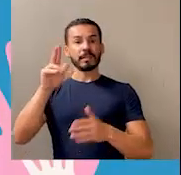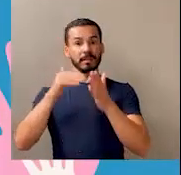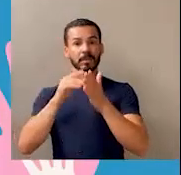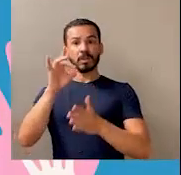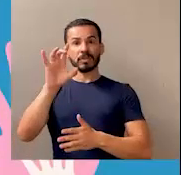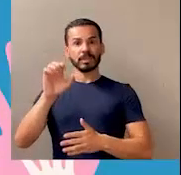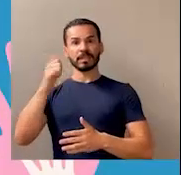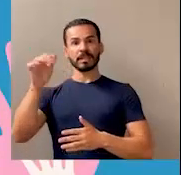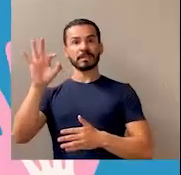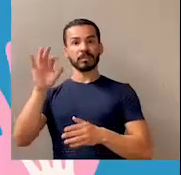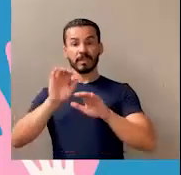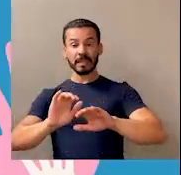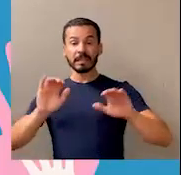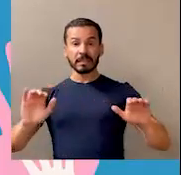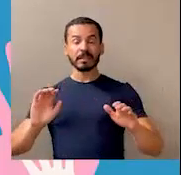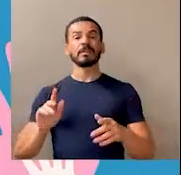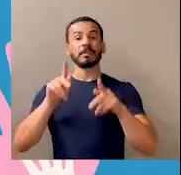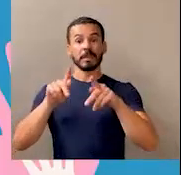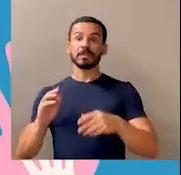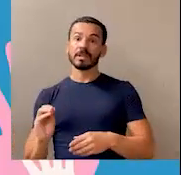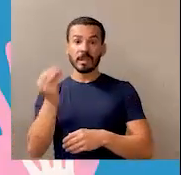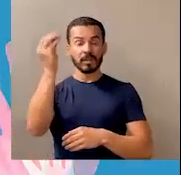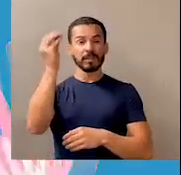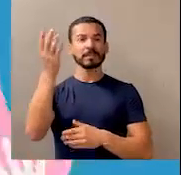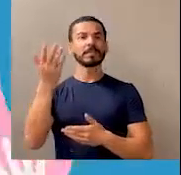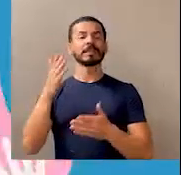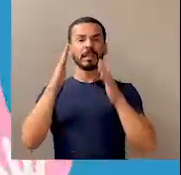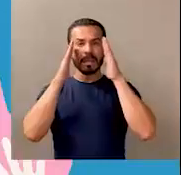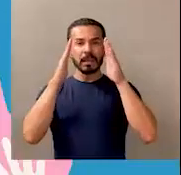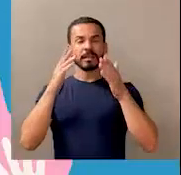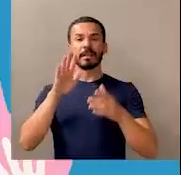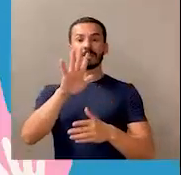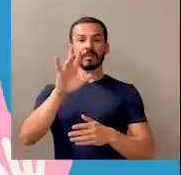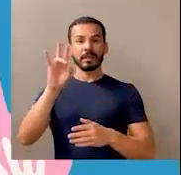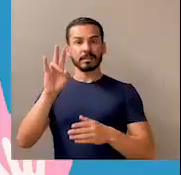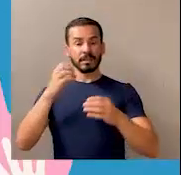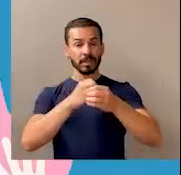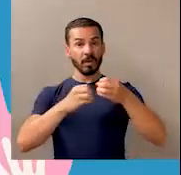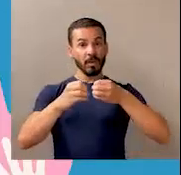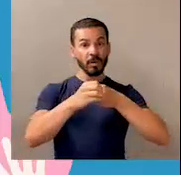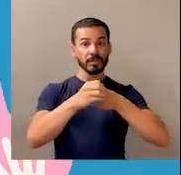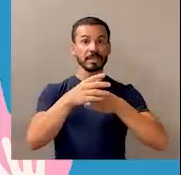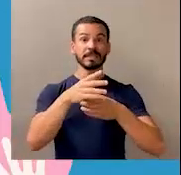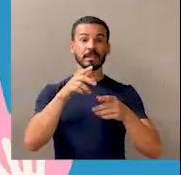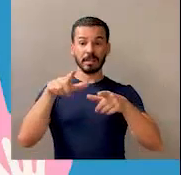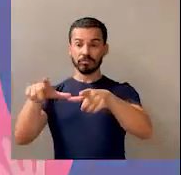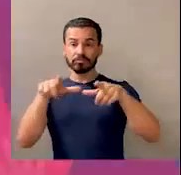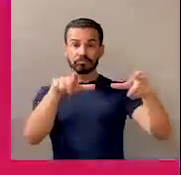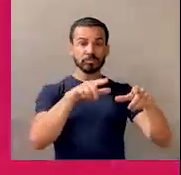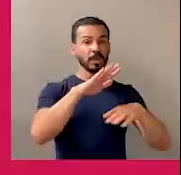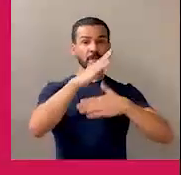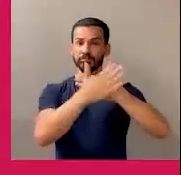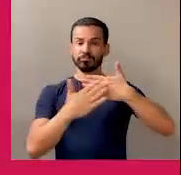.819 niños, niñas y personas adolescentes atendidas en las 57 oficinas locales de todo el país.